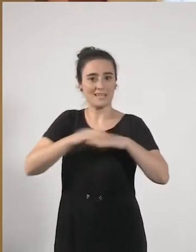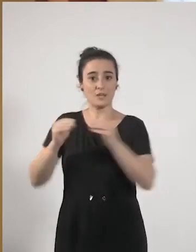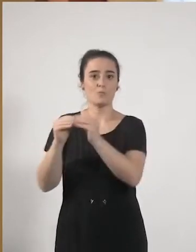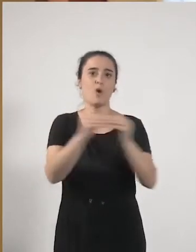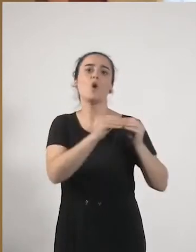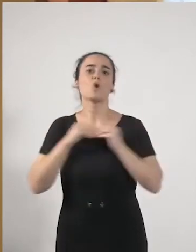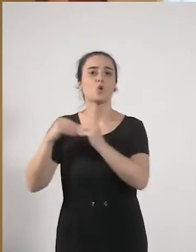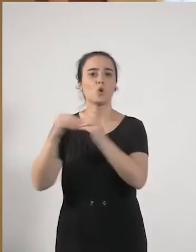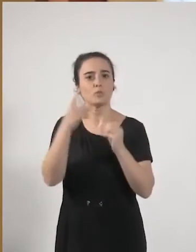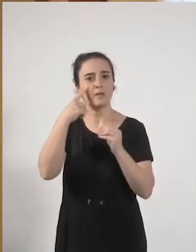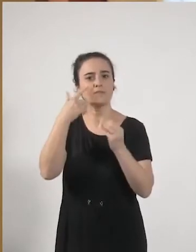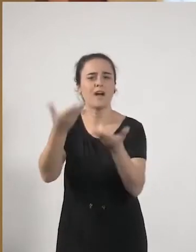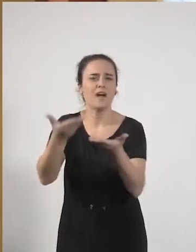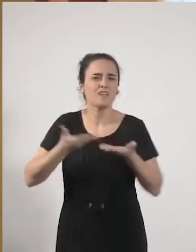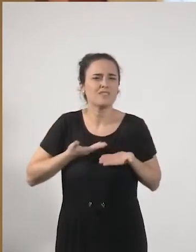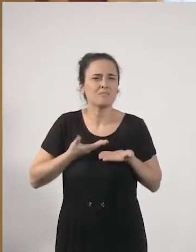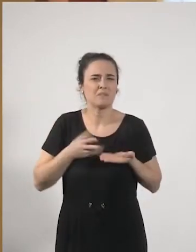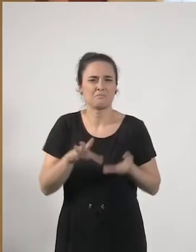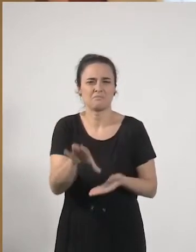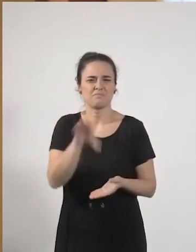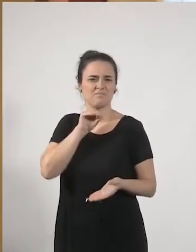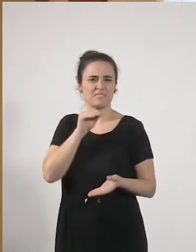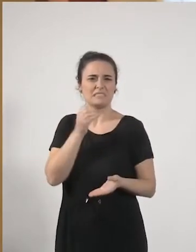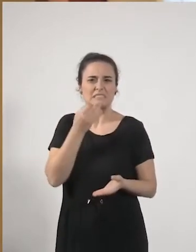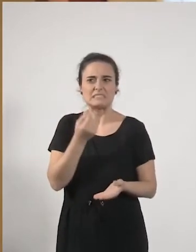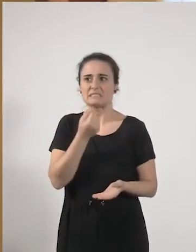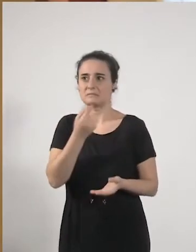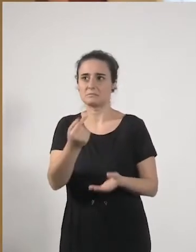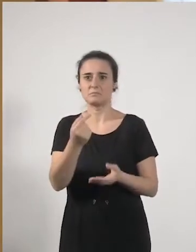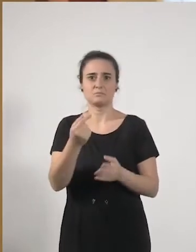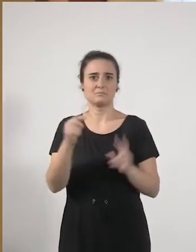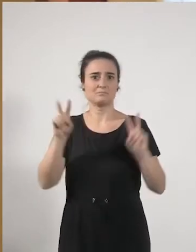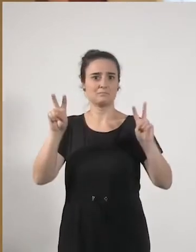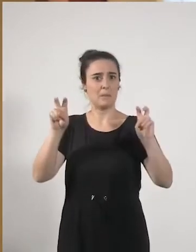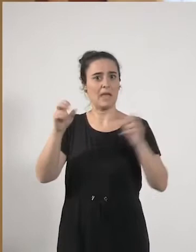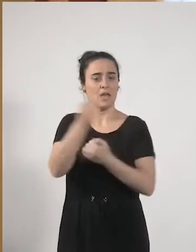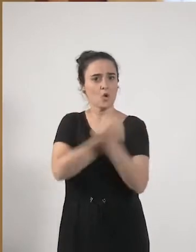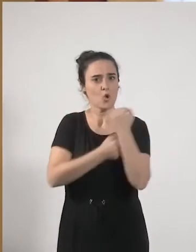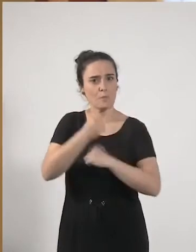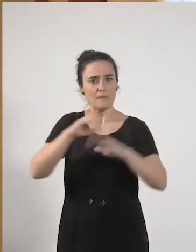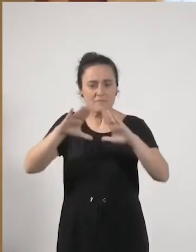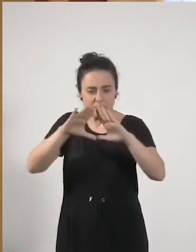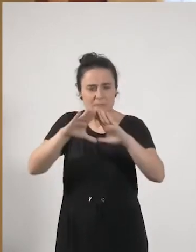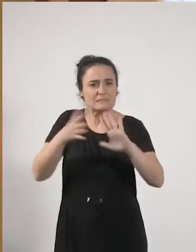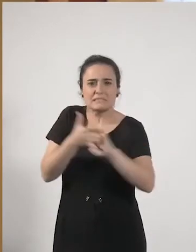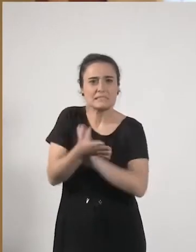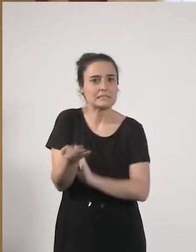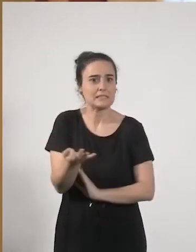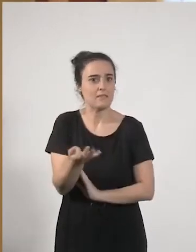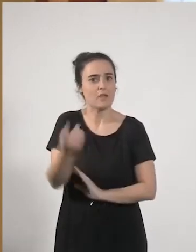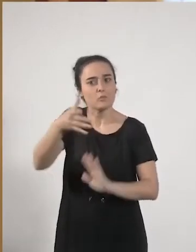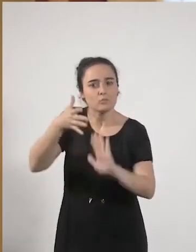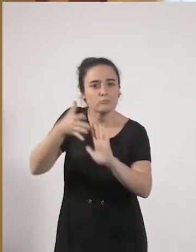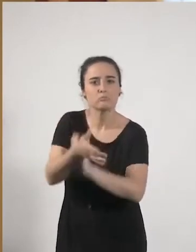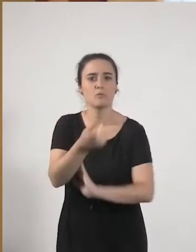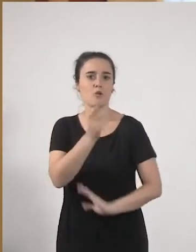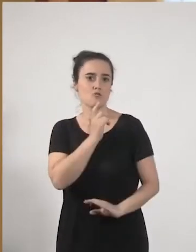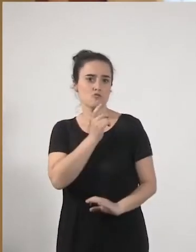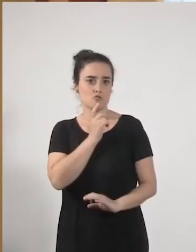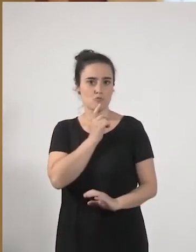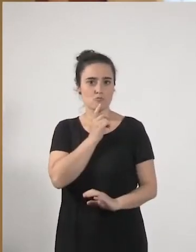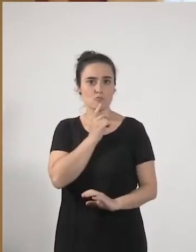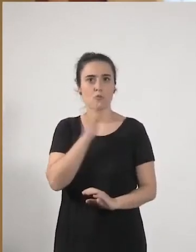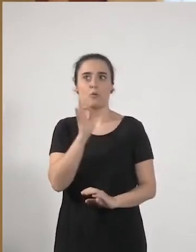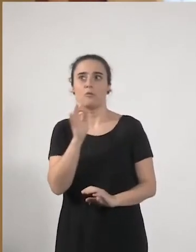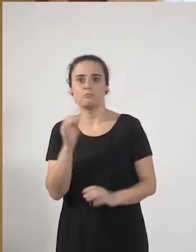nos ayudes a entender de qué hablamos cuando utilizamos el término economía feminista. ¿Cómo la definirías? ¿En qué